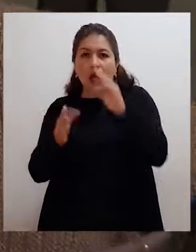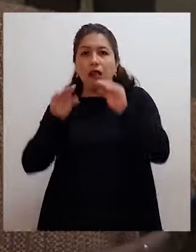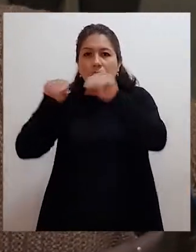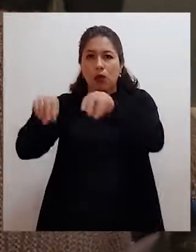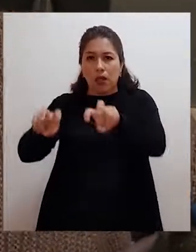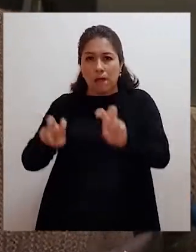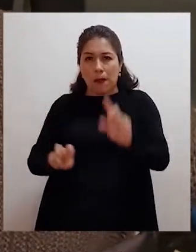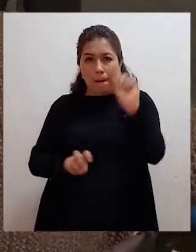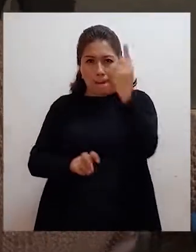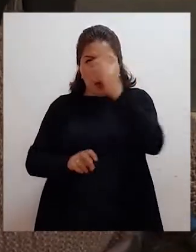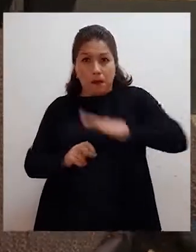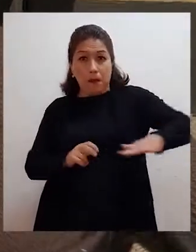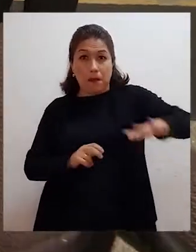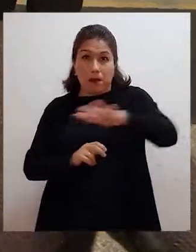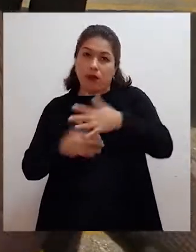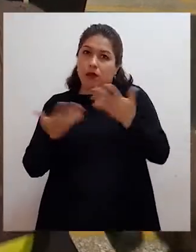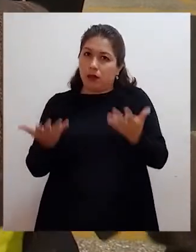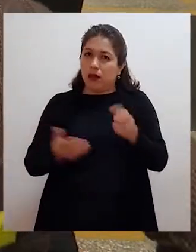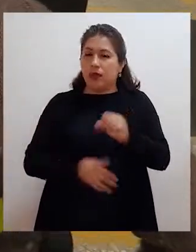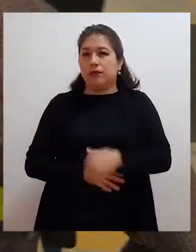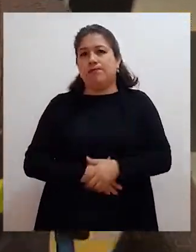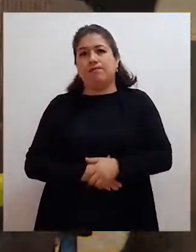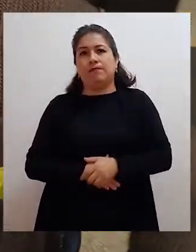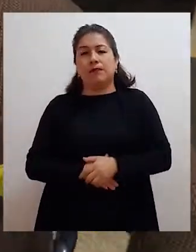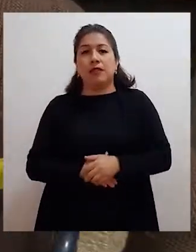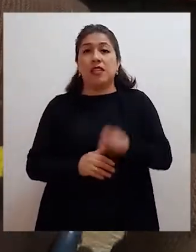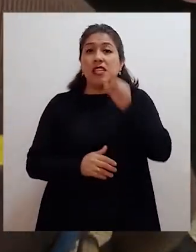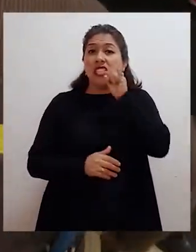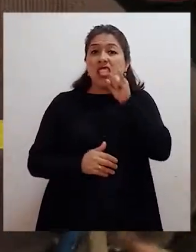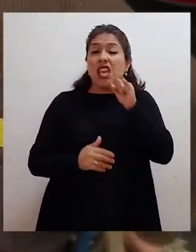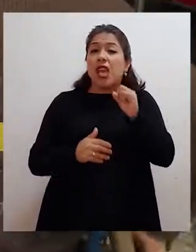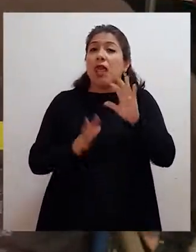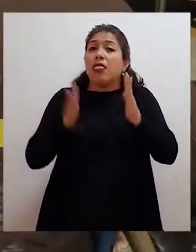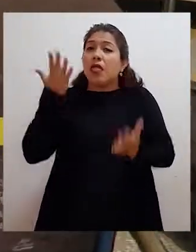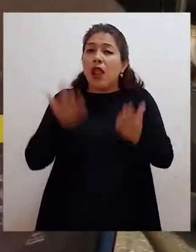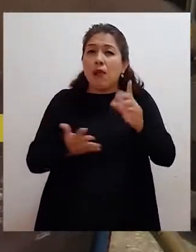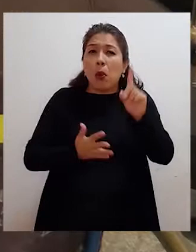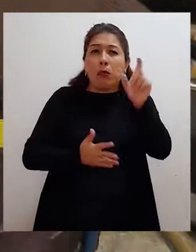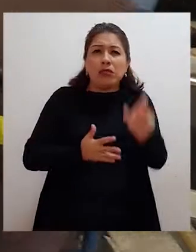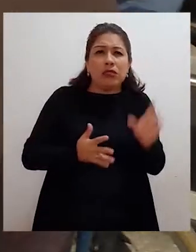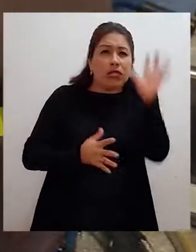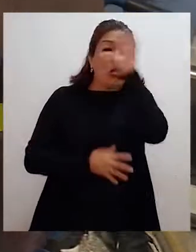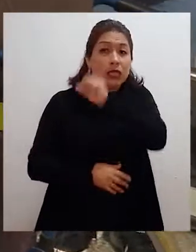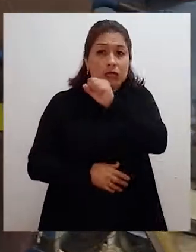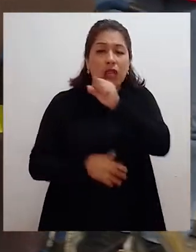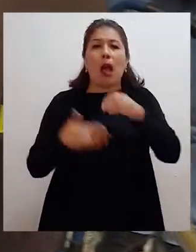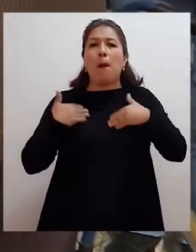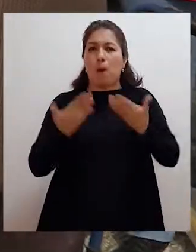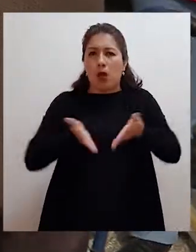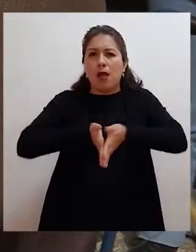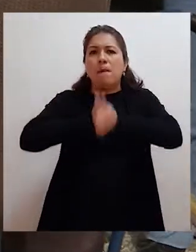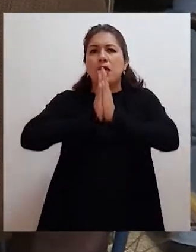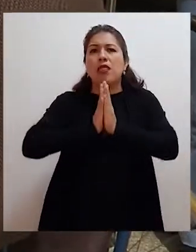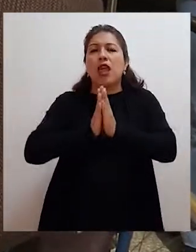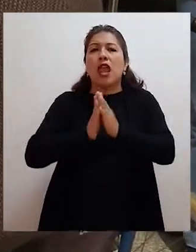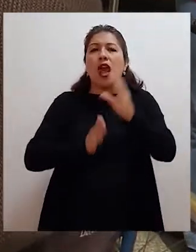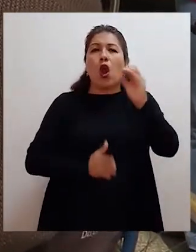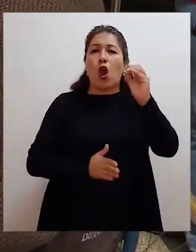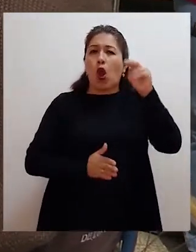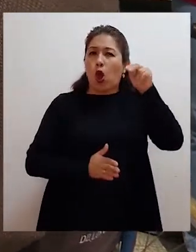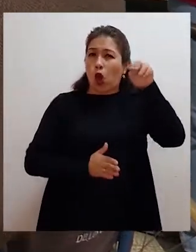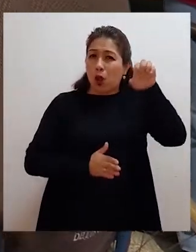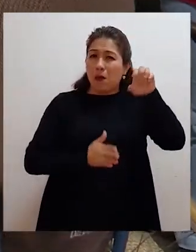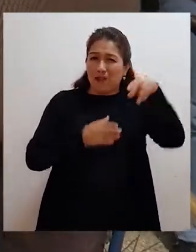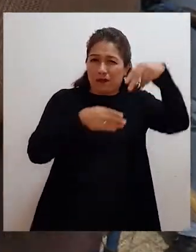el primer nivel. Si no fuera así, hay módulos temporales a los cuales pueden solicitar al OMPE ejercer su